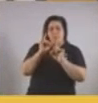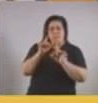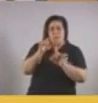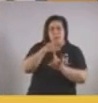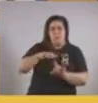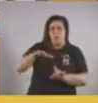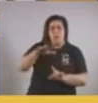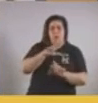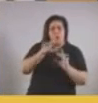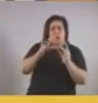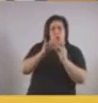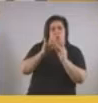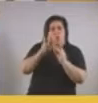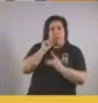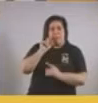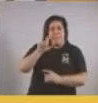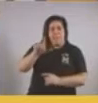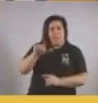entorno digital